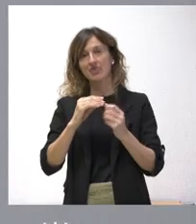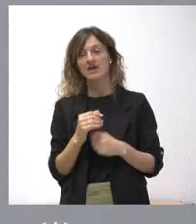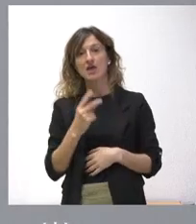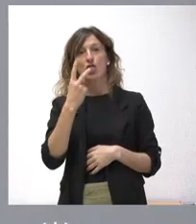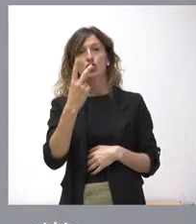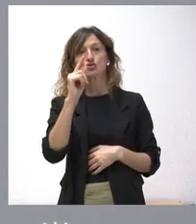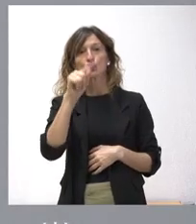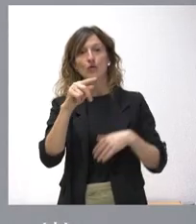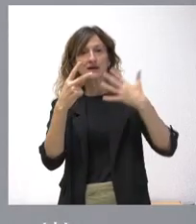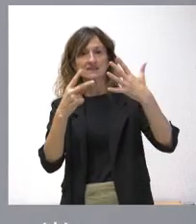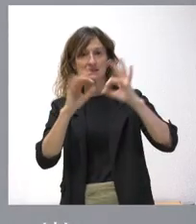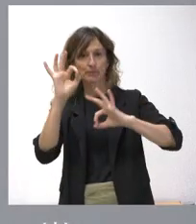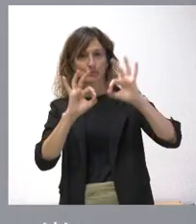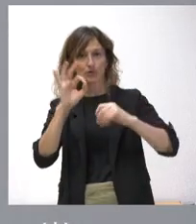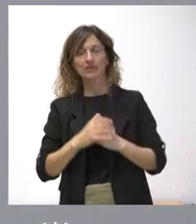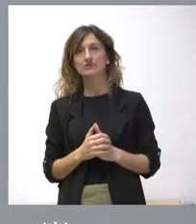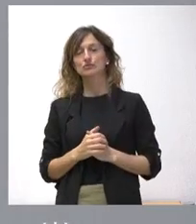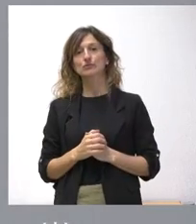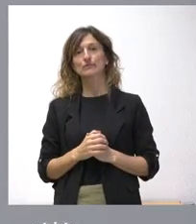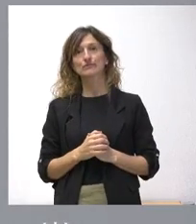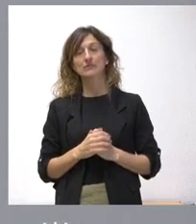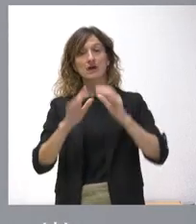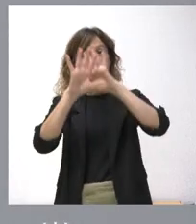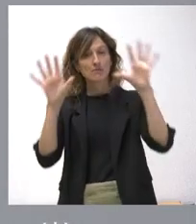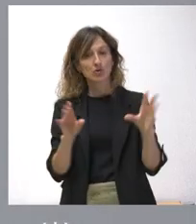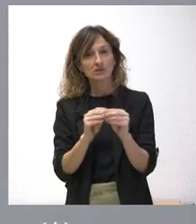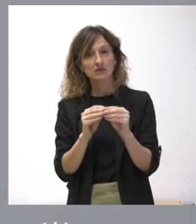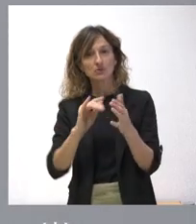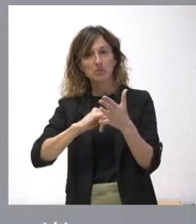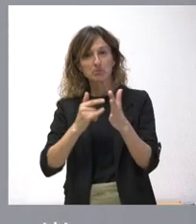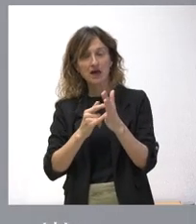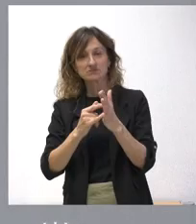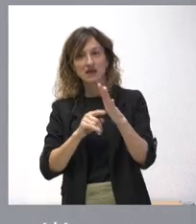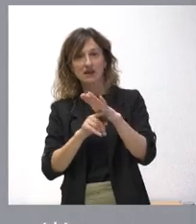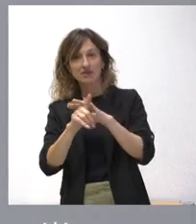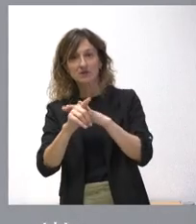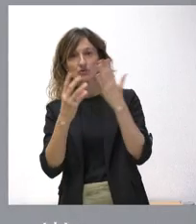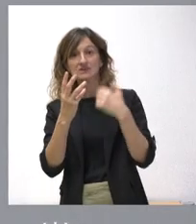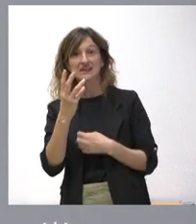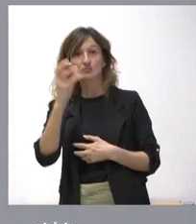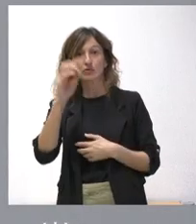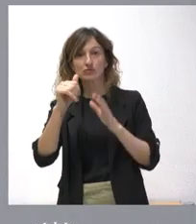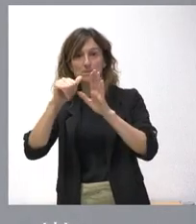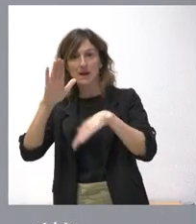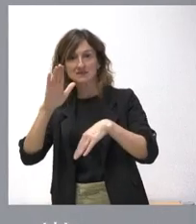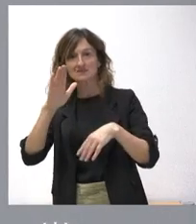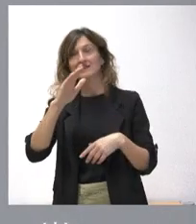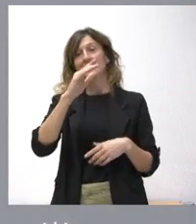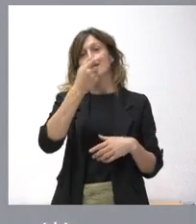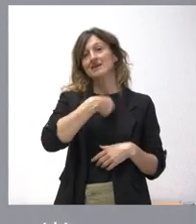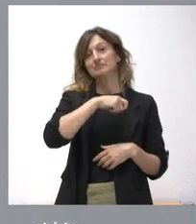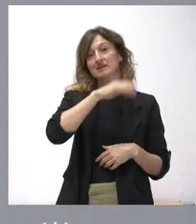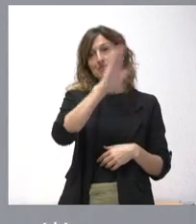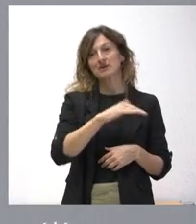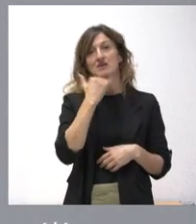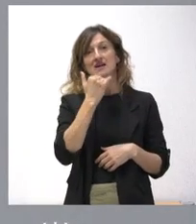,7%. Por tanto, una previsión de crecimiento del 3%, mayor a la del conjunto de España, casi el